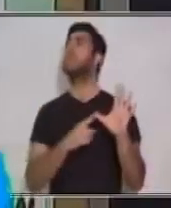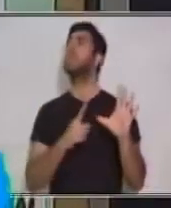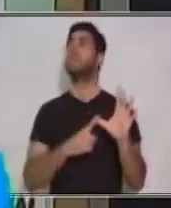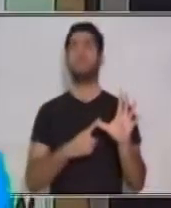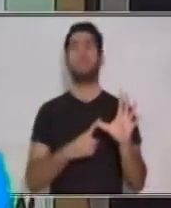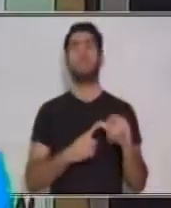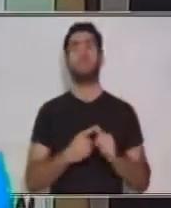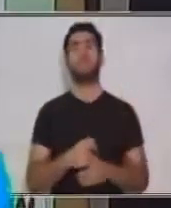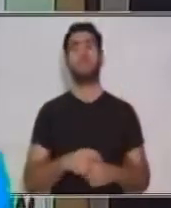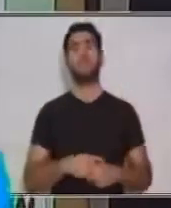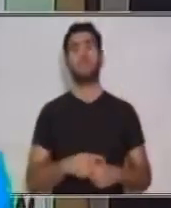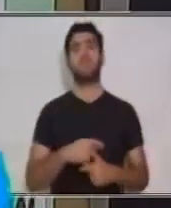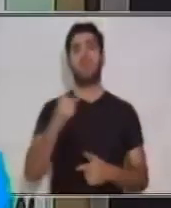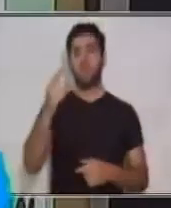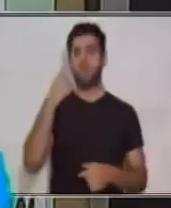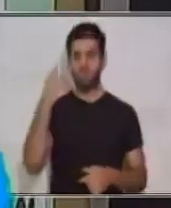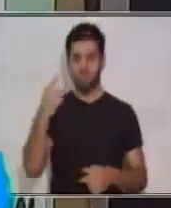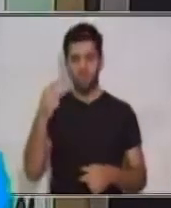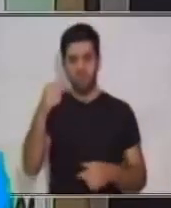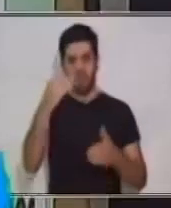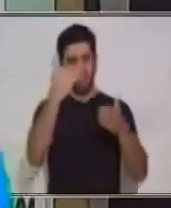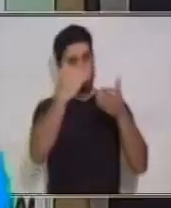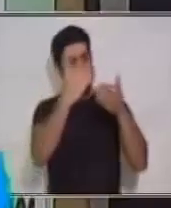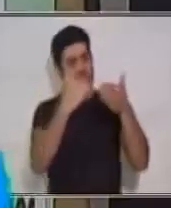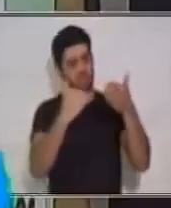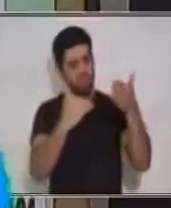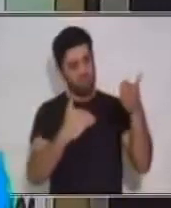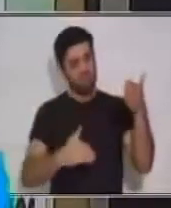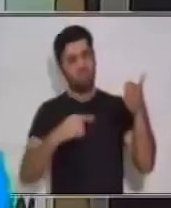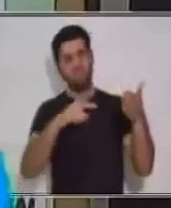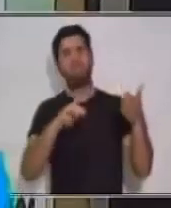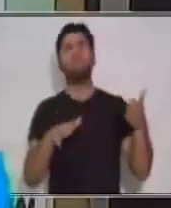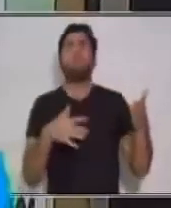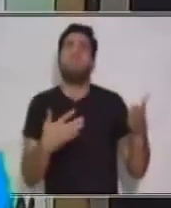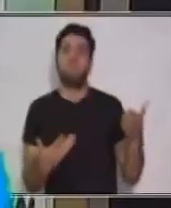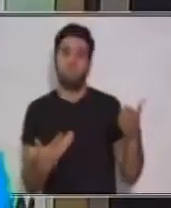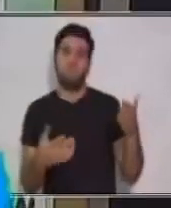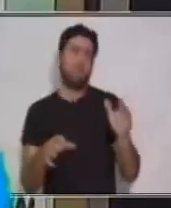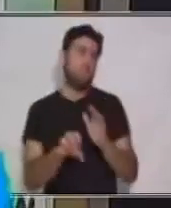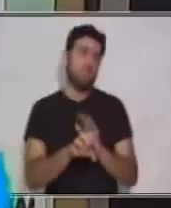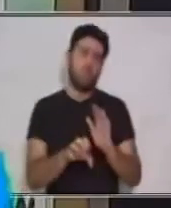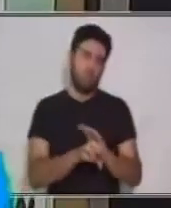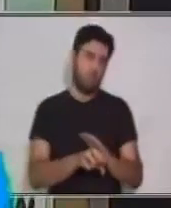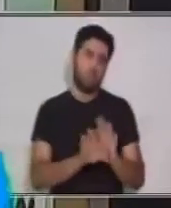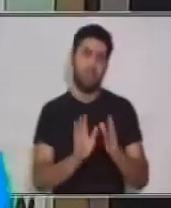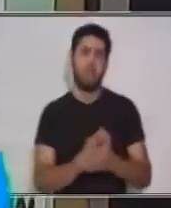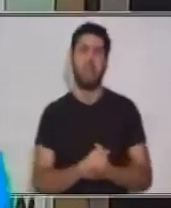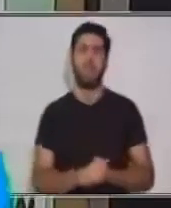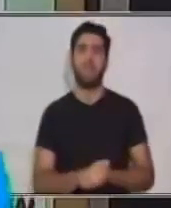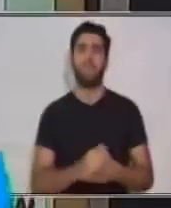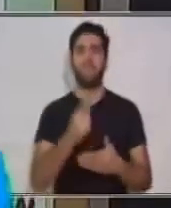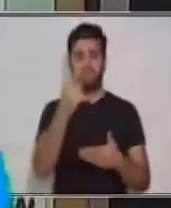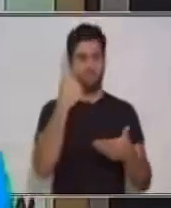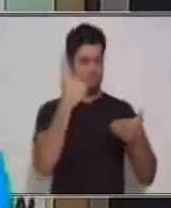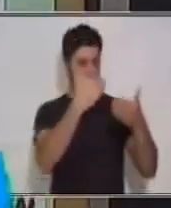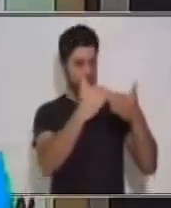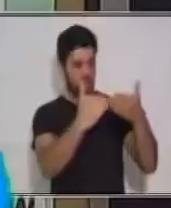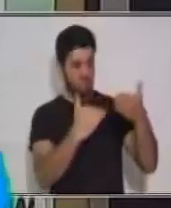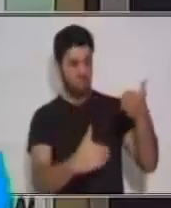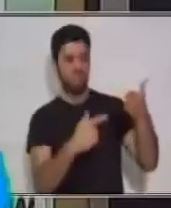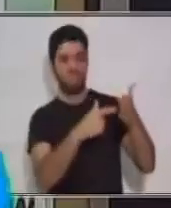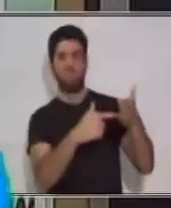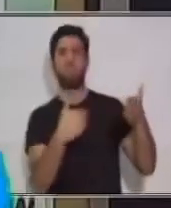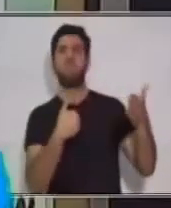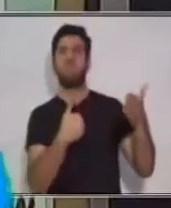buscar las características de nuestro texto. Por ejemplo, cuando es una lectura como la anterior, podemos buscar qué características